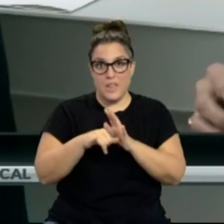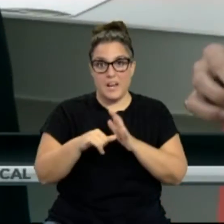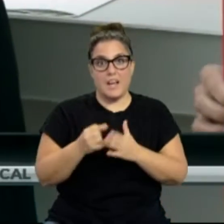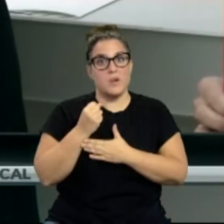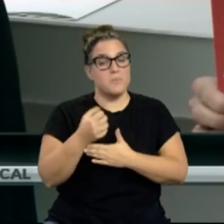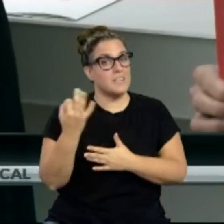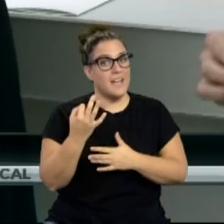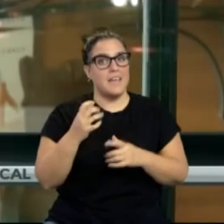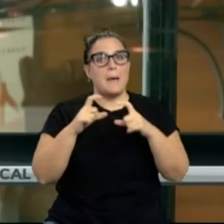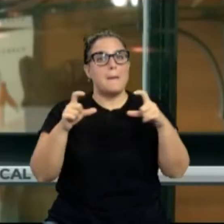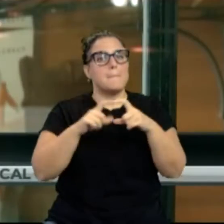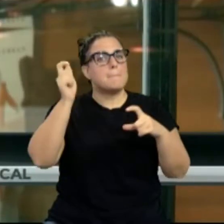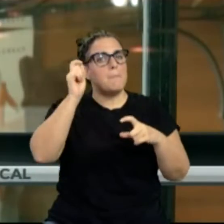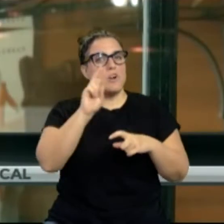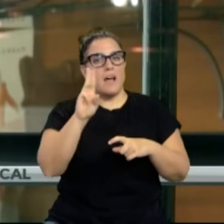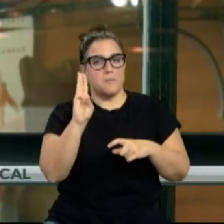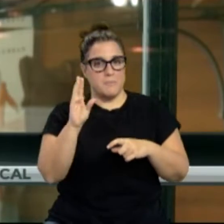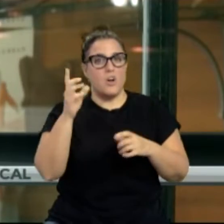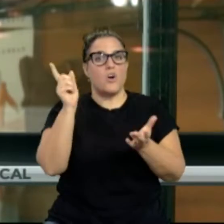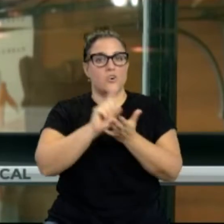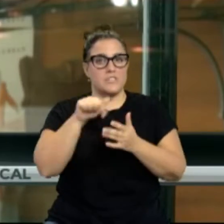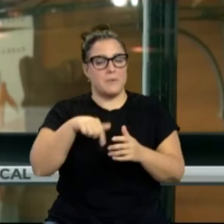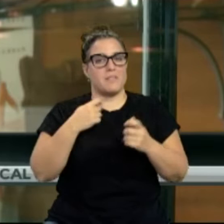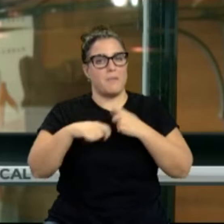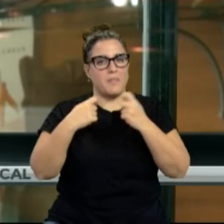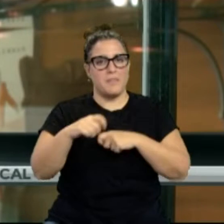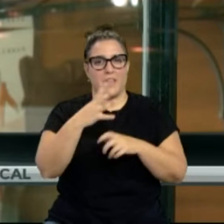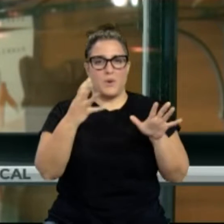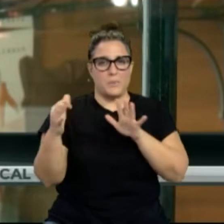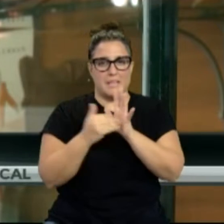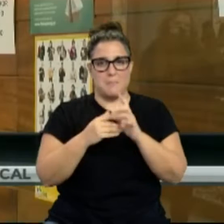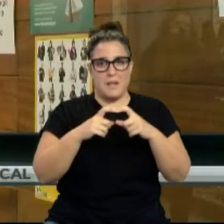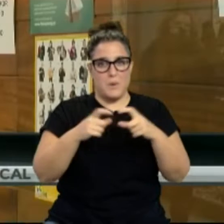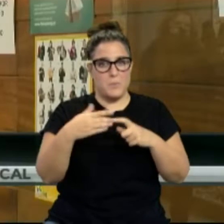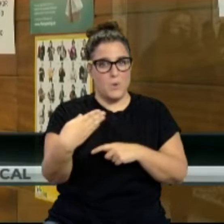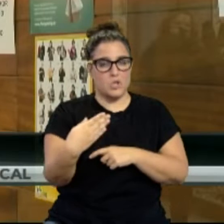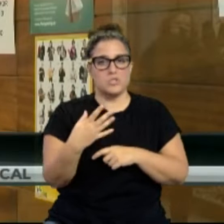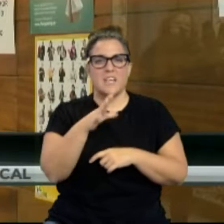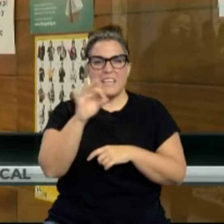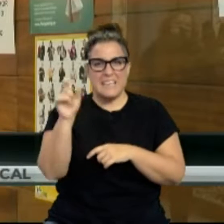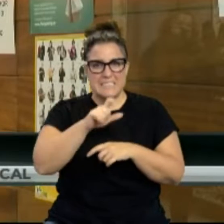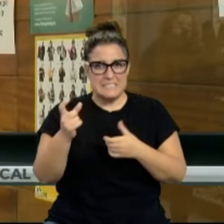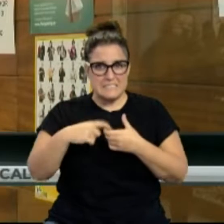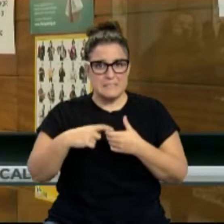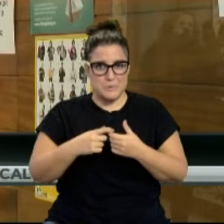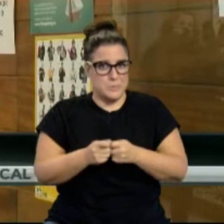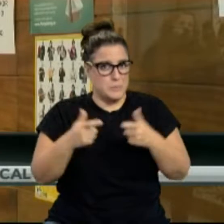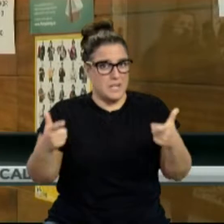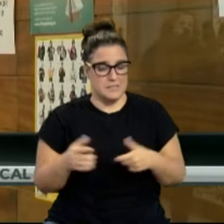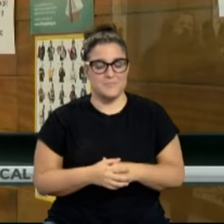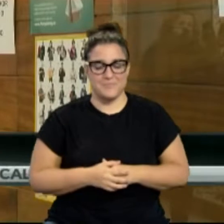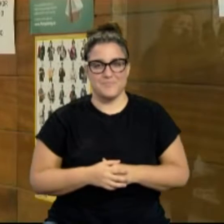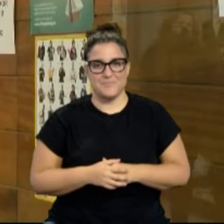Pamplona. Desde hoy ya están a la venta casi 90.000 bonos. Cerca de 500 establecimientos participan en esta segunda edición.